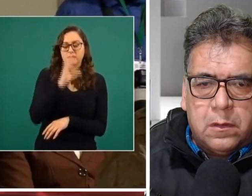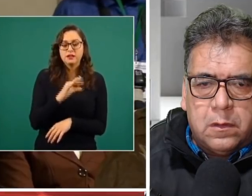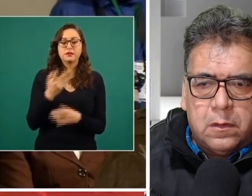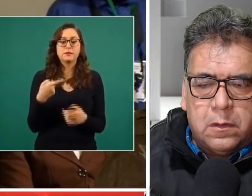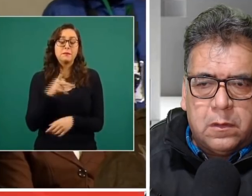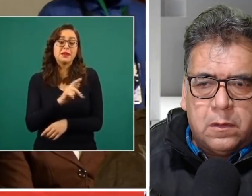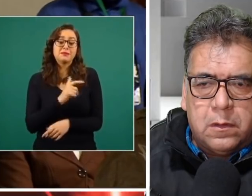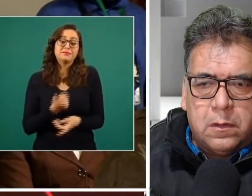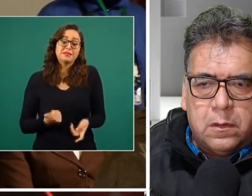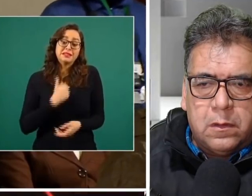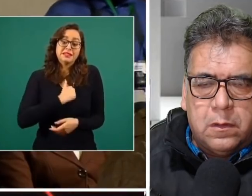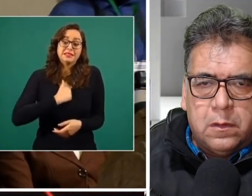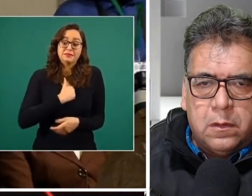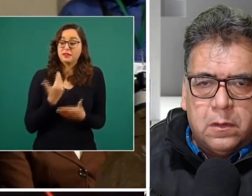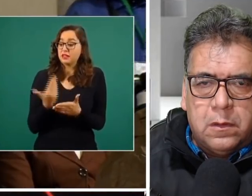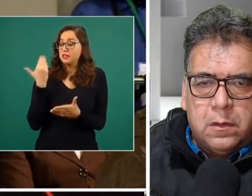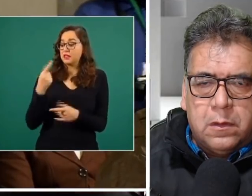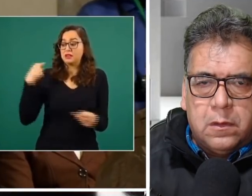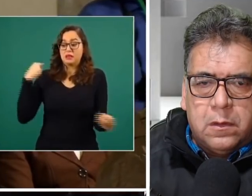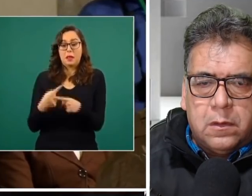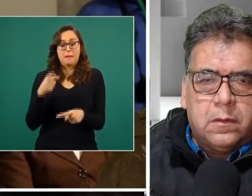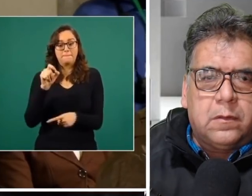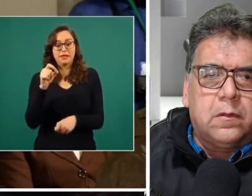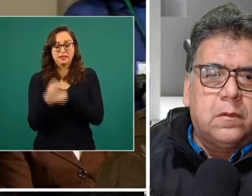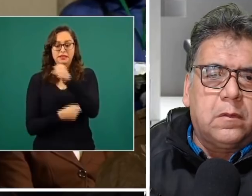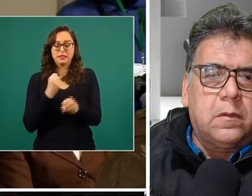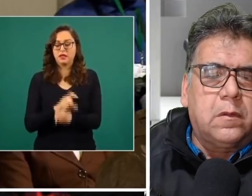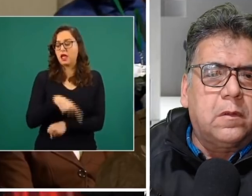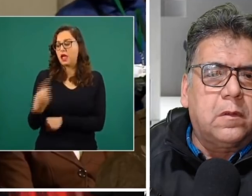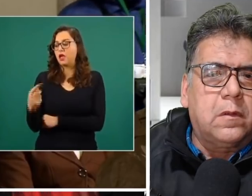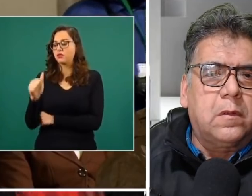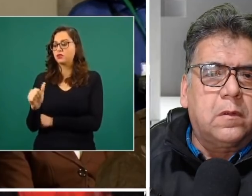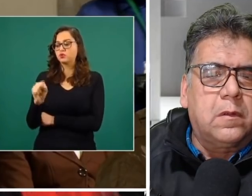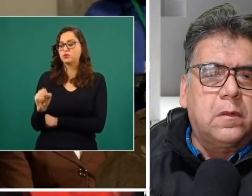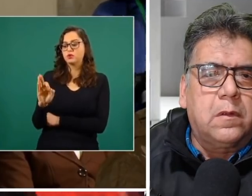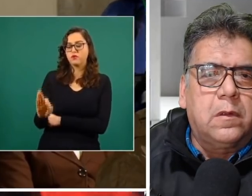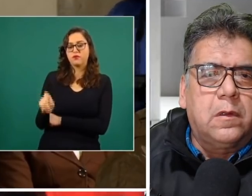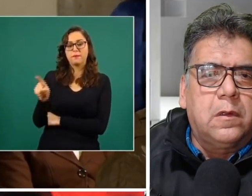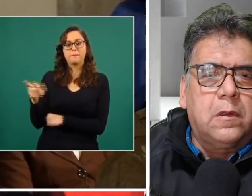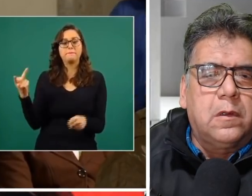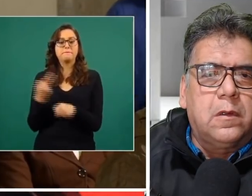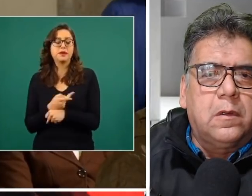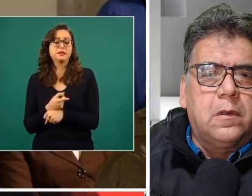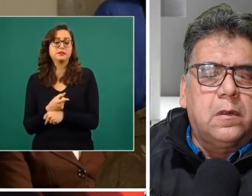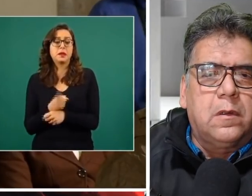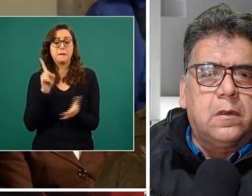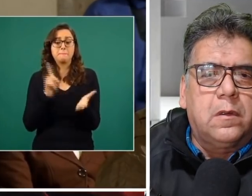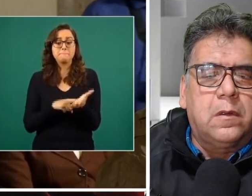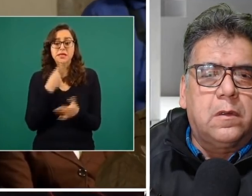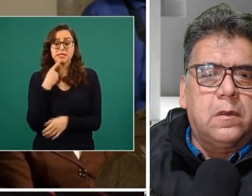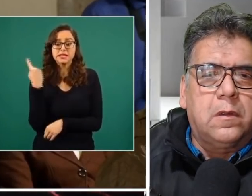recientes argumentan que en 20 años la Auditoría Superior de la Federación pues solamente ha hecho más de mil denuncias,